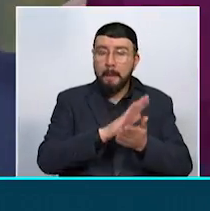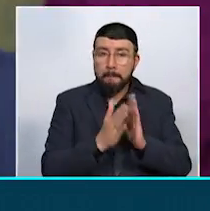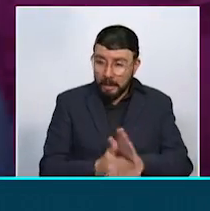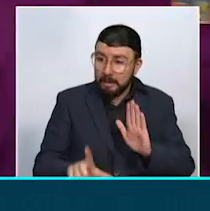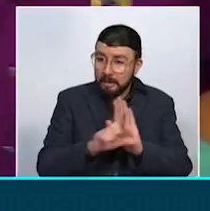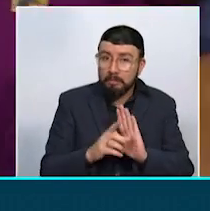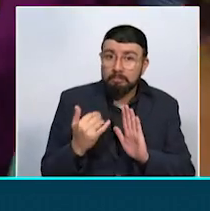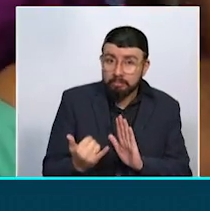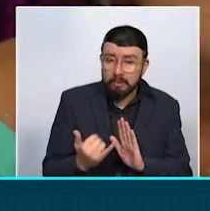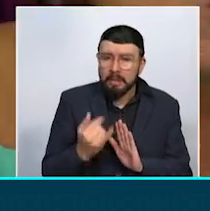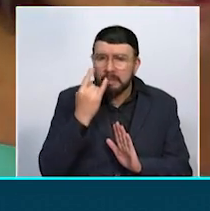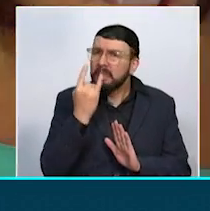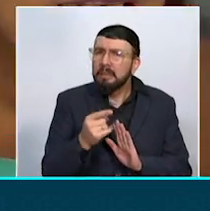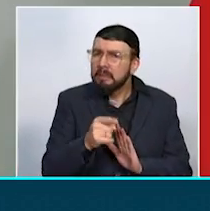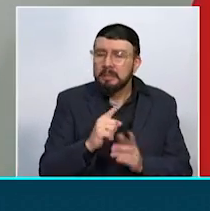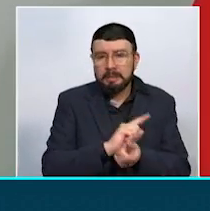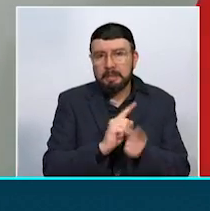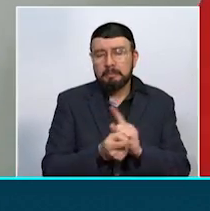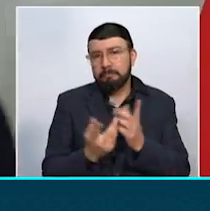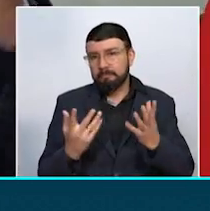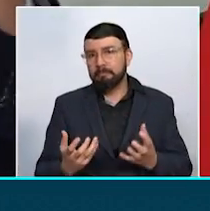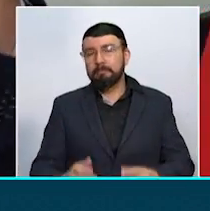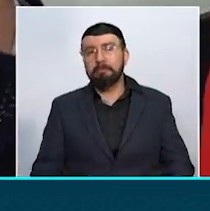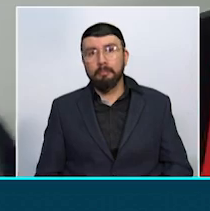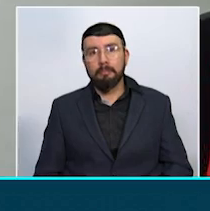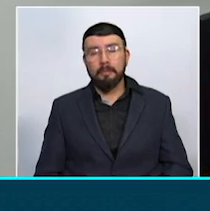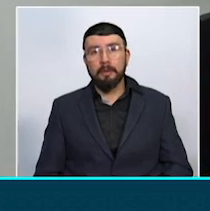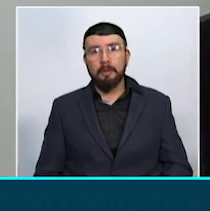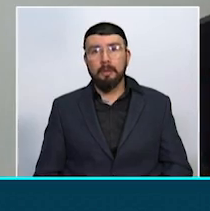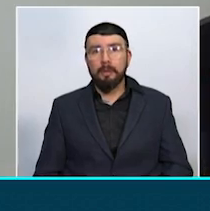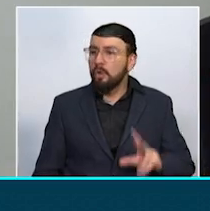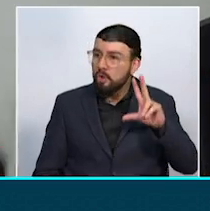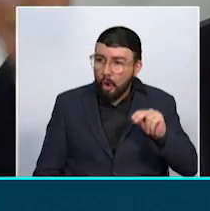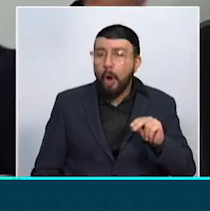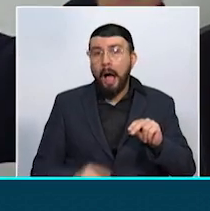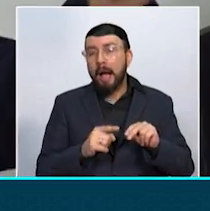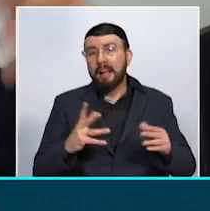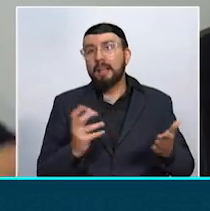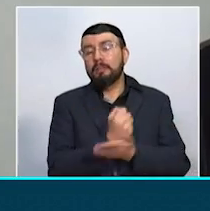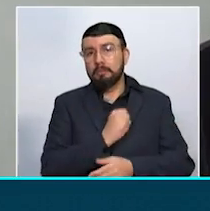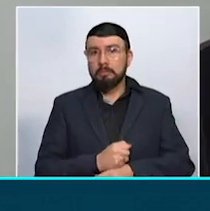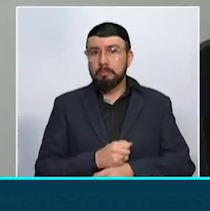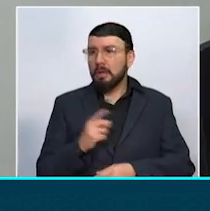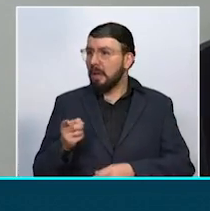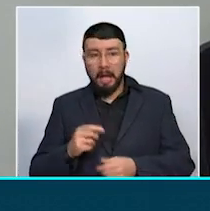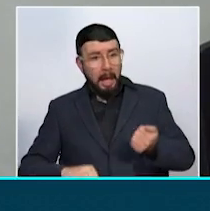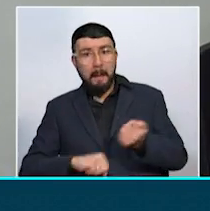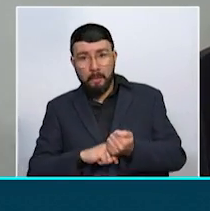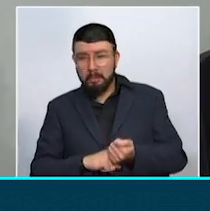manifestó que su interés es modificarla. Él no ganó y desconocieron ese triunfo.